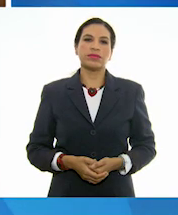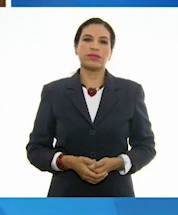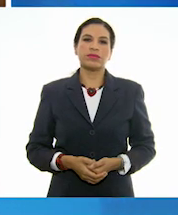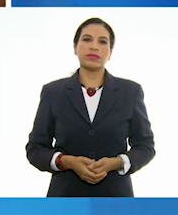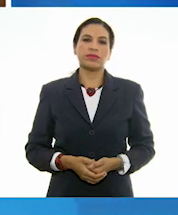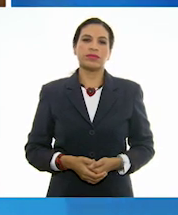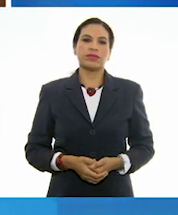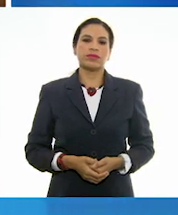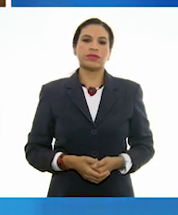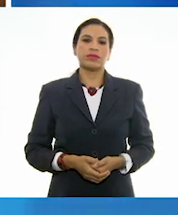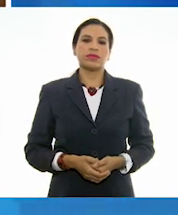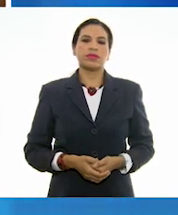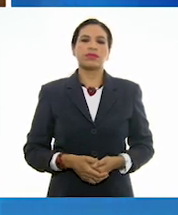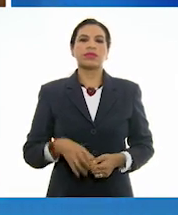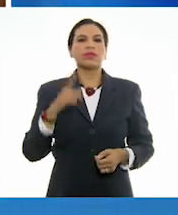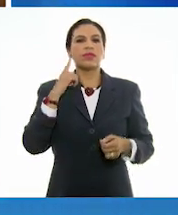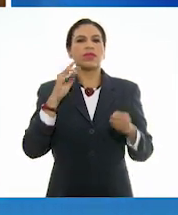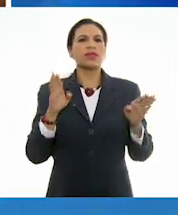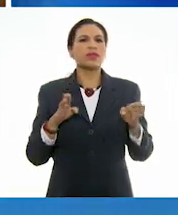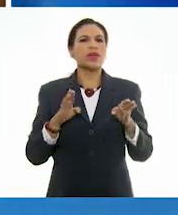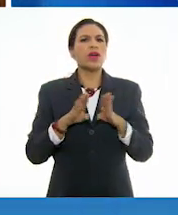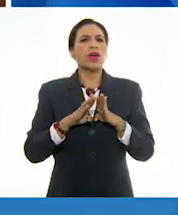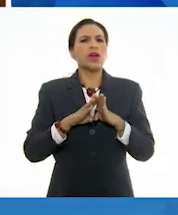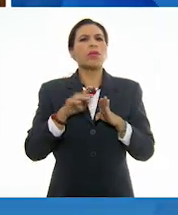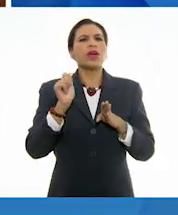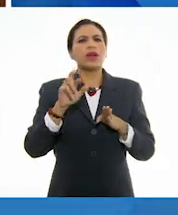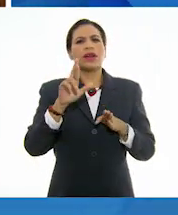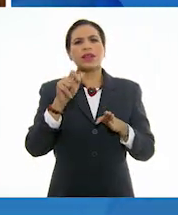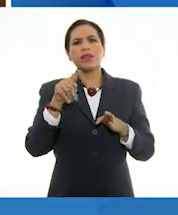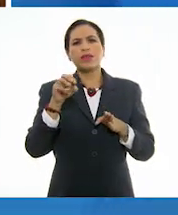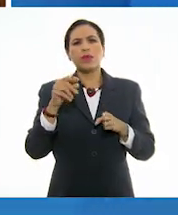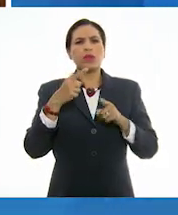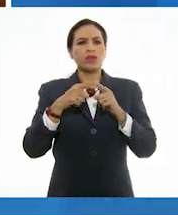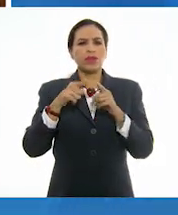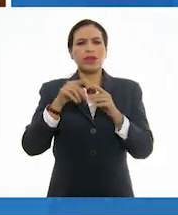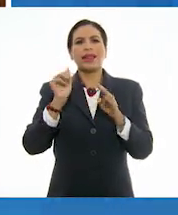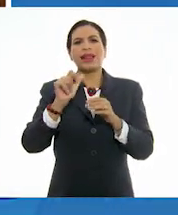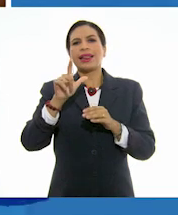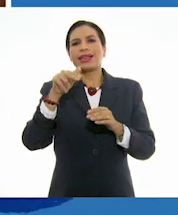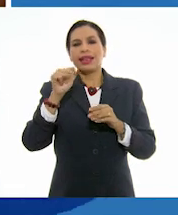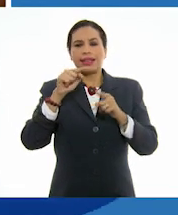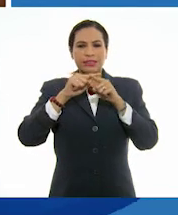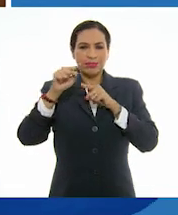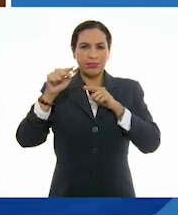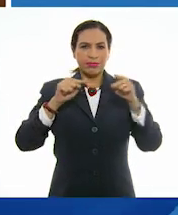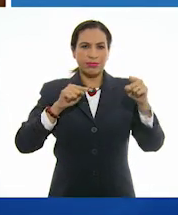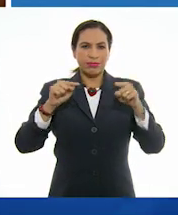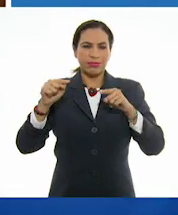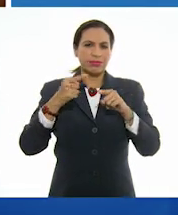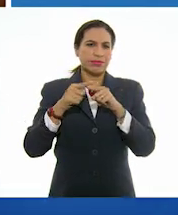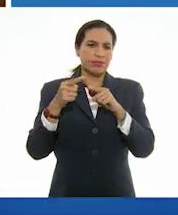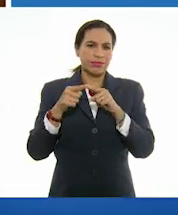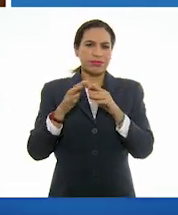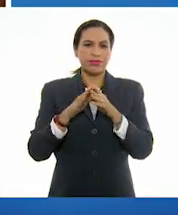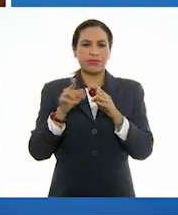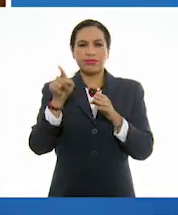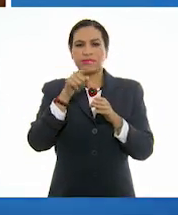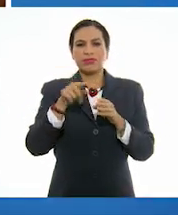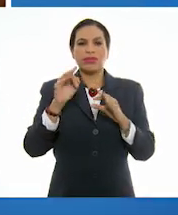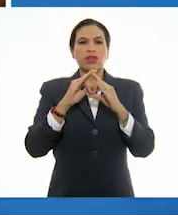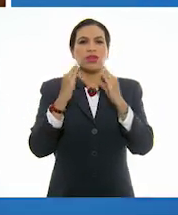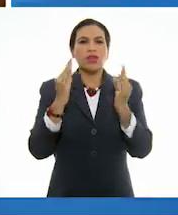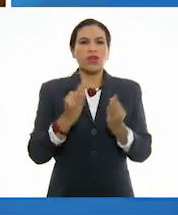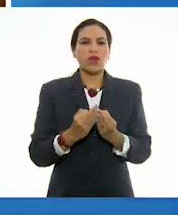El manejo de los ritmos es el manejo de las diferentes líneas, de las diferentes direcciones y las